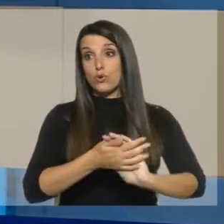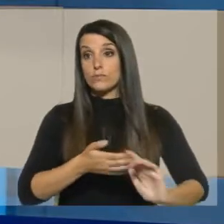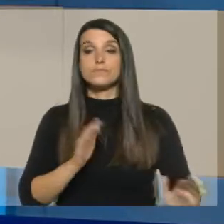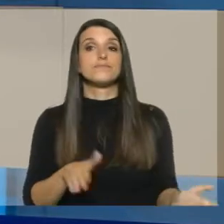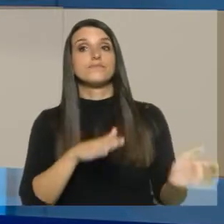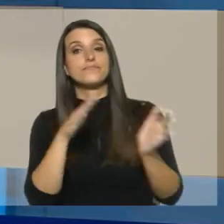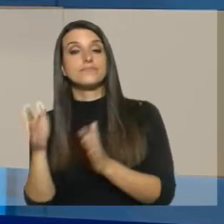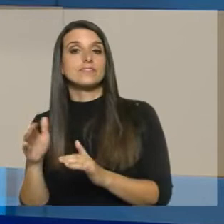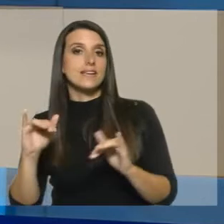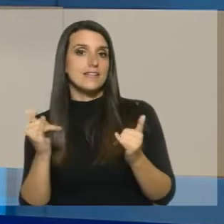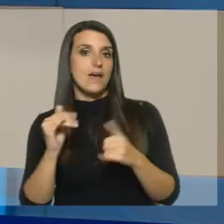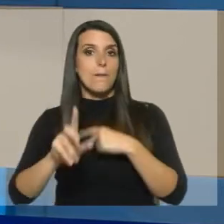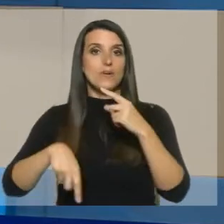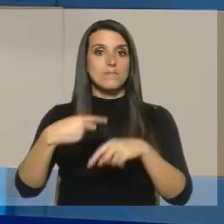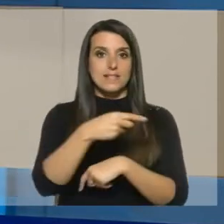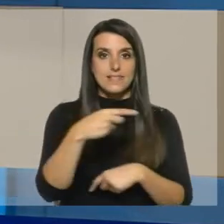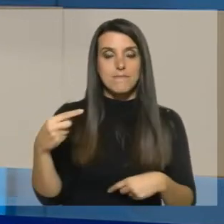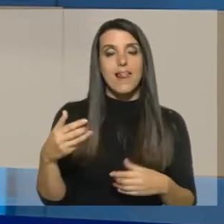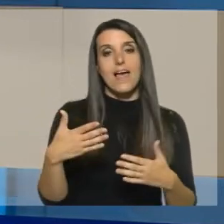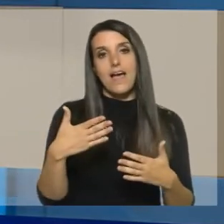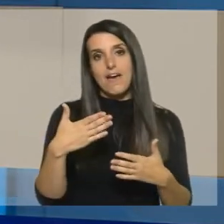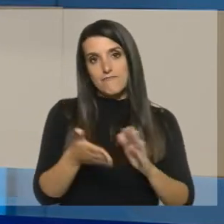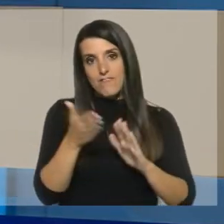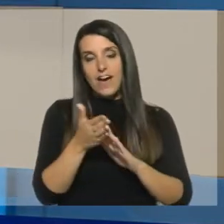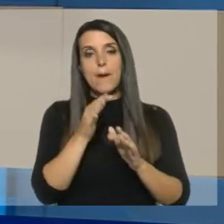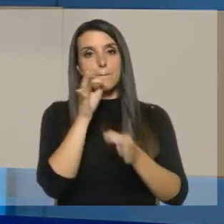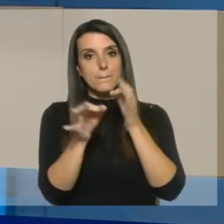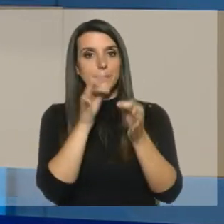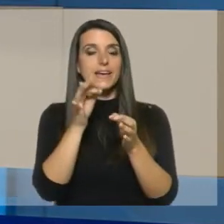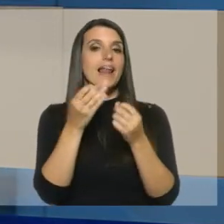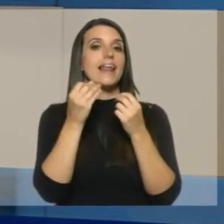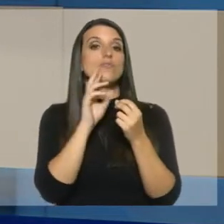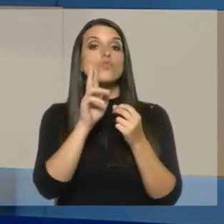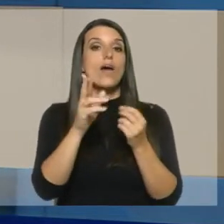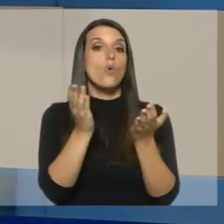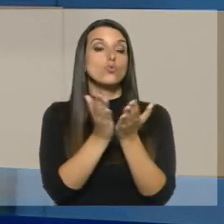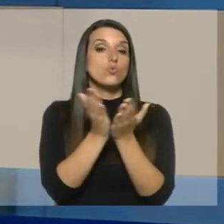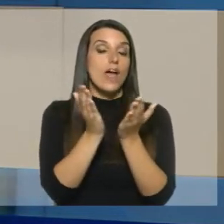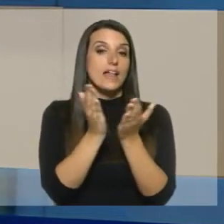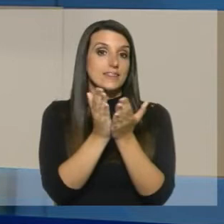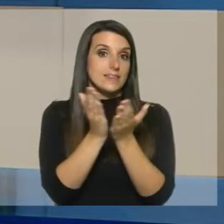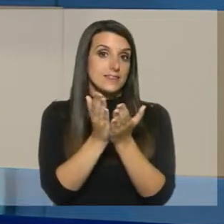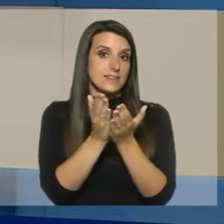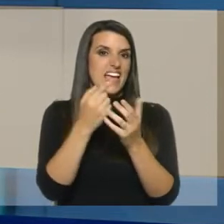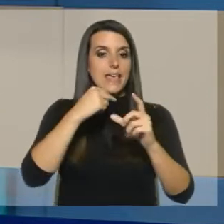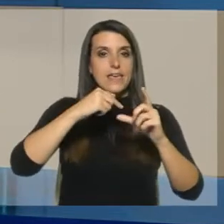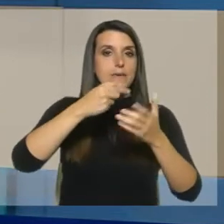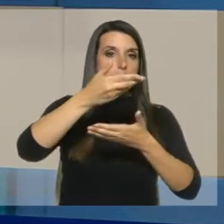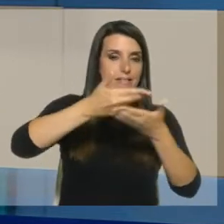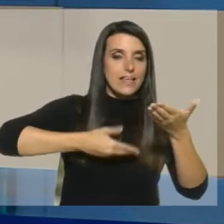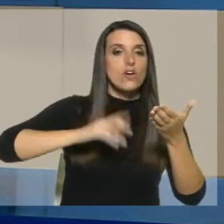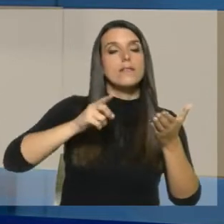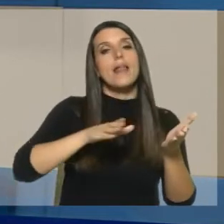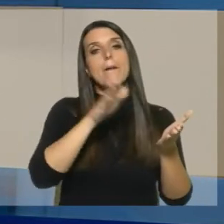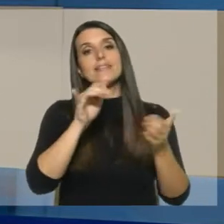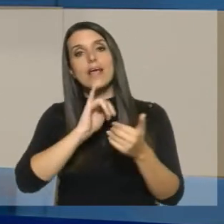Bueno, entonces ya la próxima semana vamos a tener el resultado de este recurso de amparo y por otro lado continúa también el